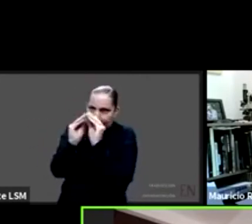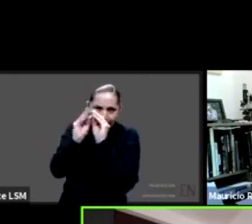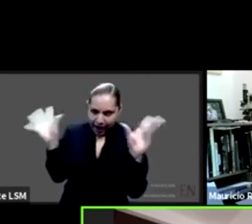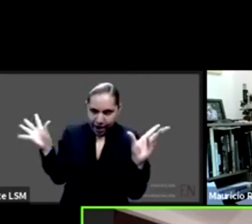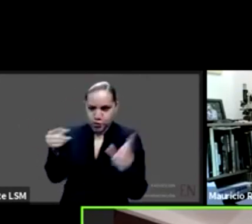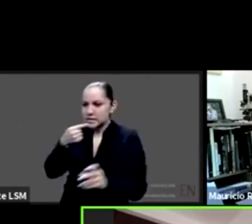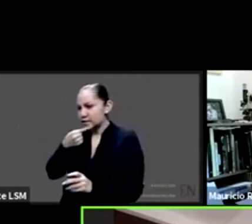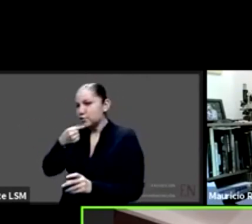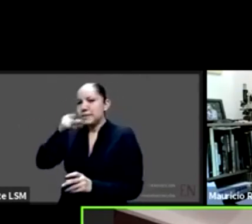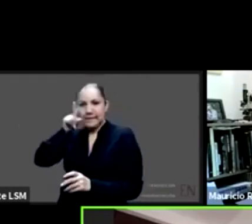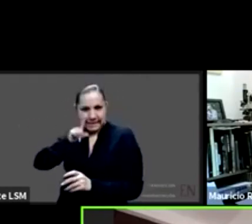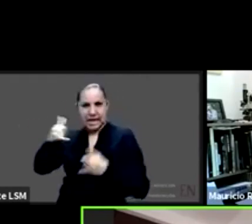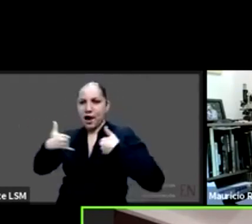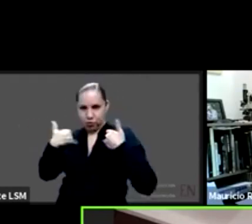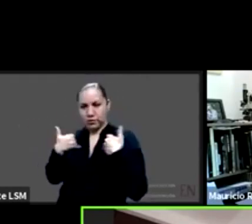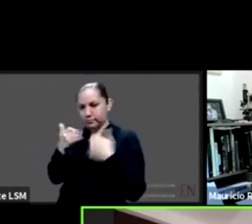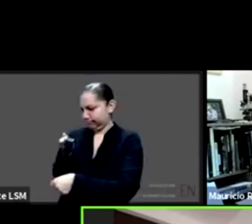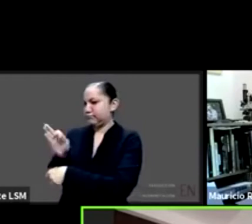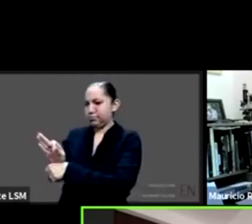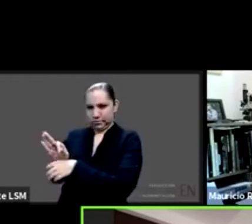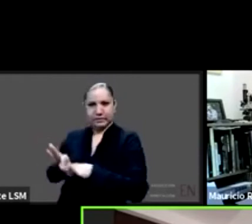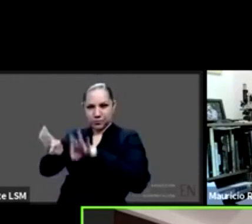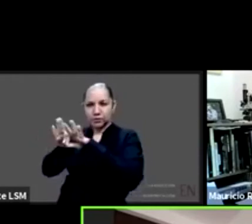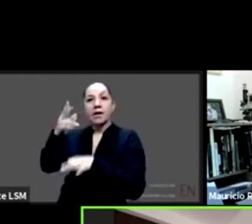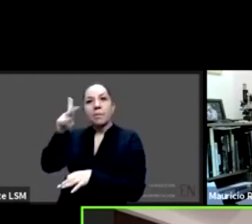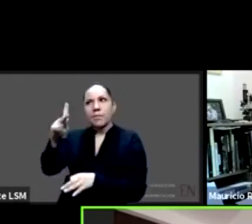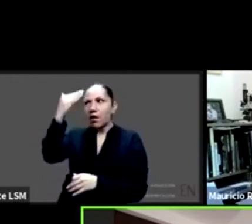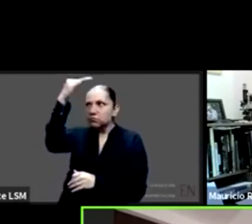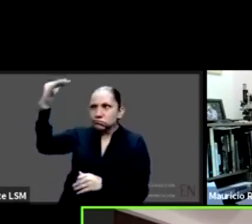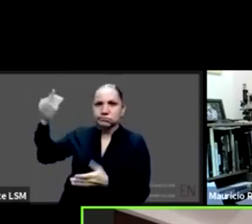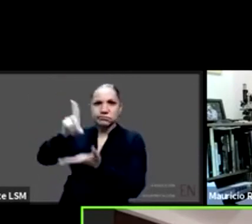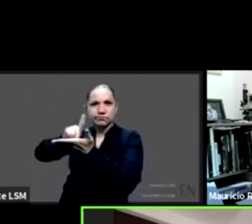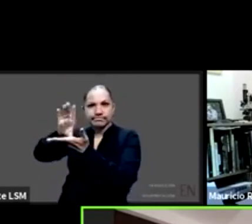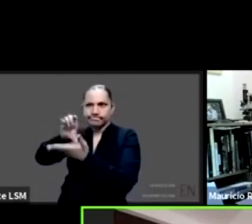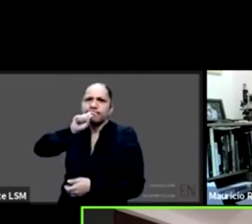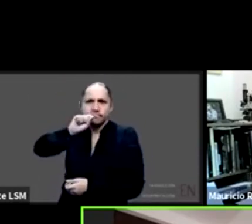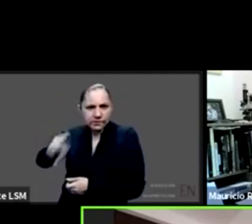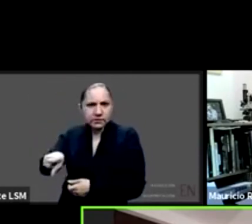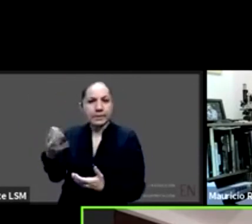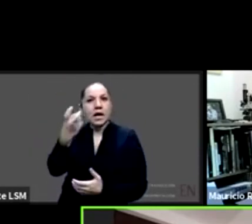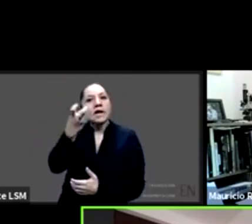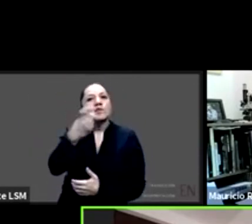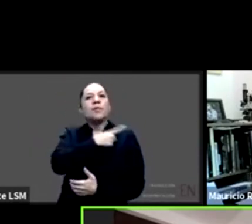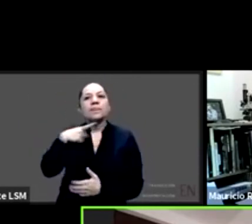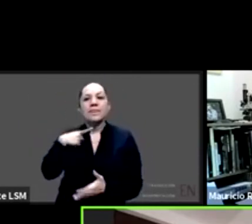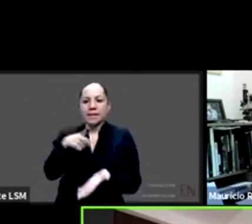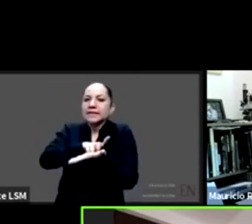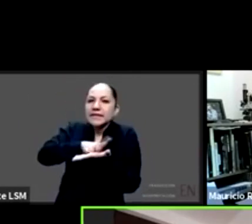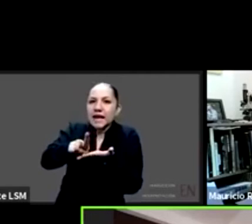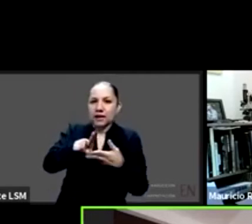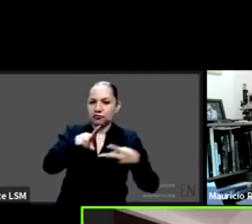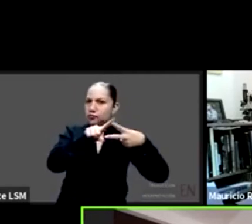simplemente falta homologar y que sea básicamente un derecho y no seguimos siendo